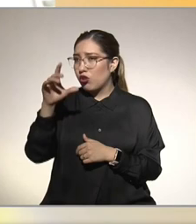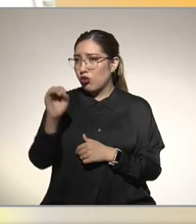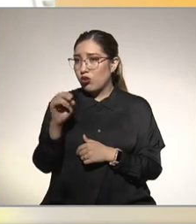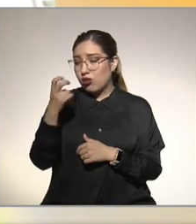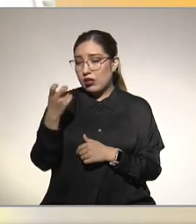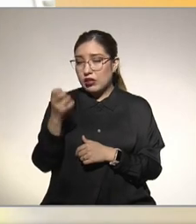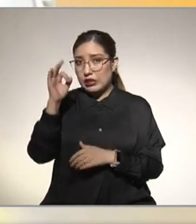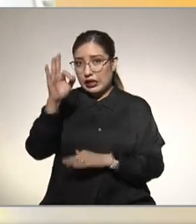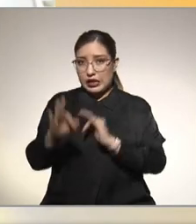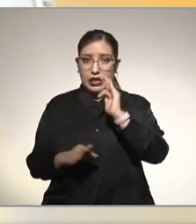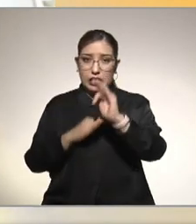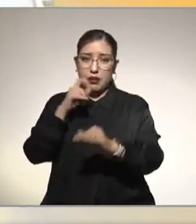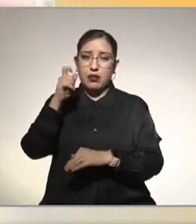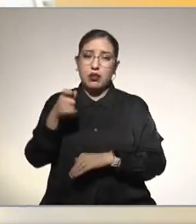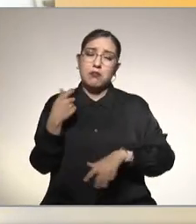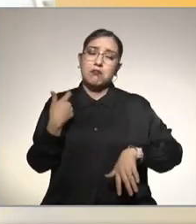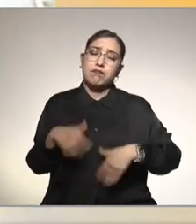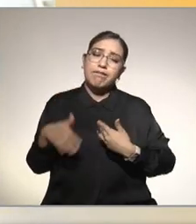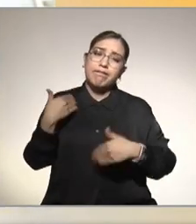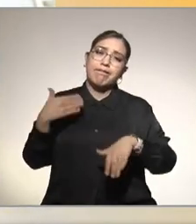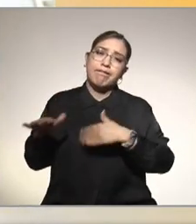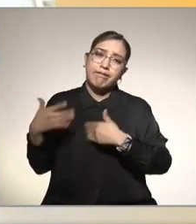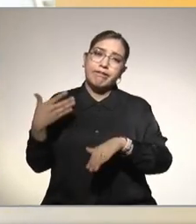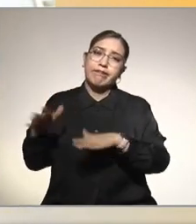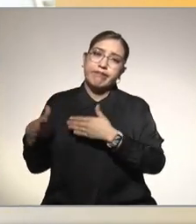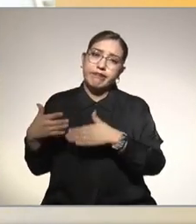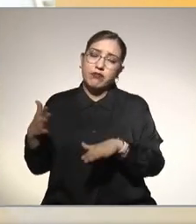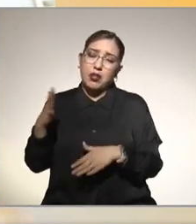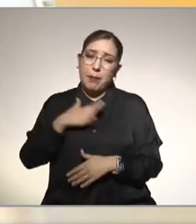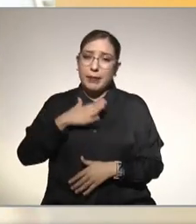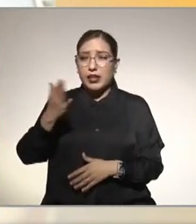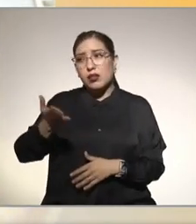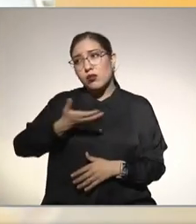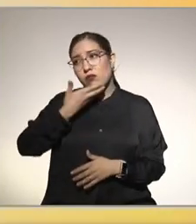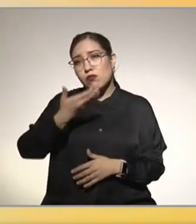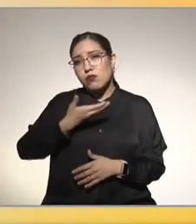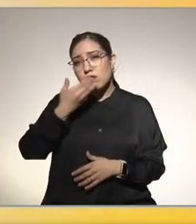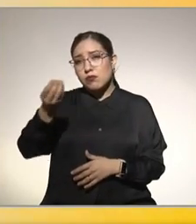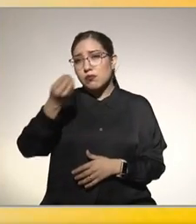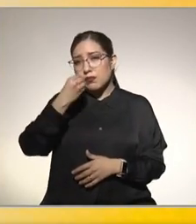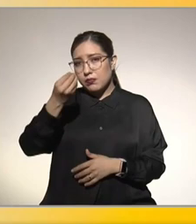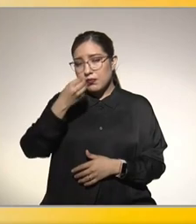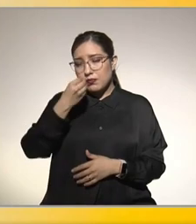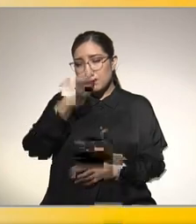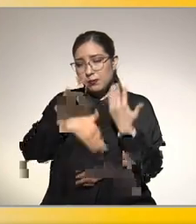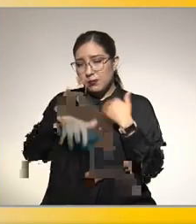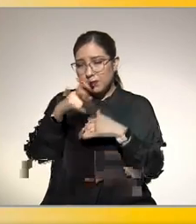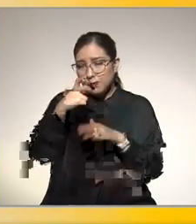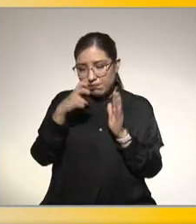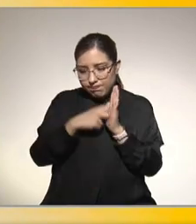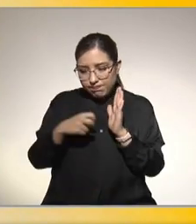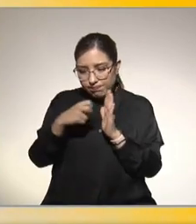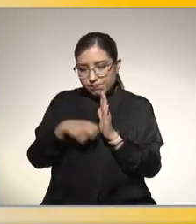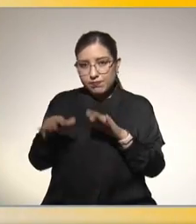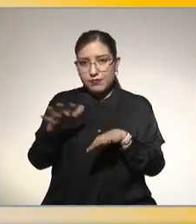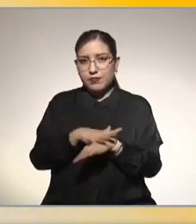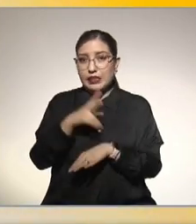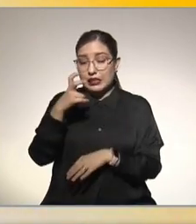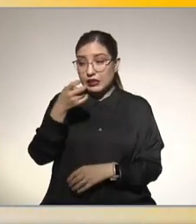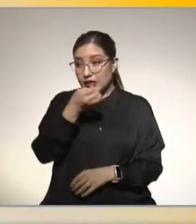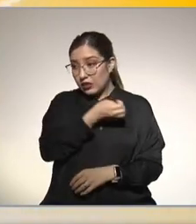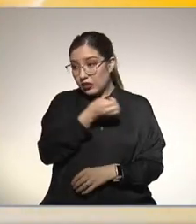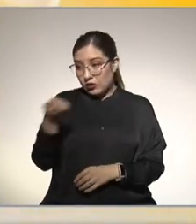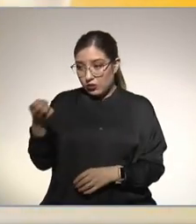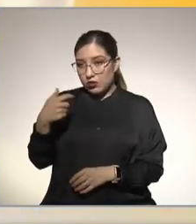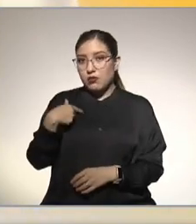consistía en caminatas cambiar mis hábitos de comida tuve que tener tuve orden y llevarlo